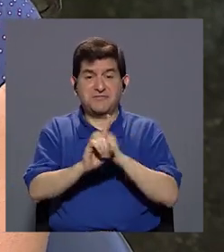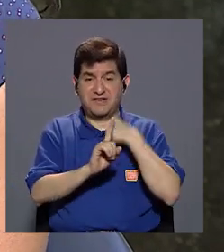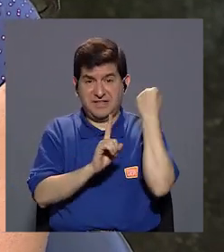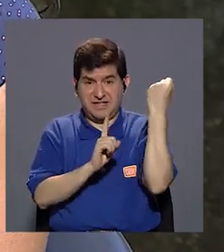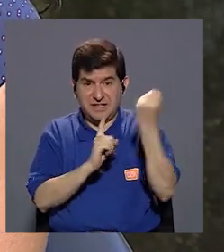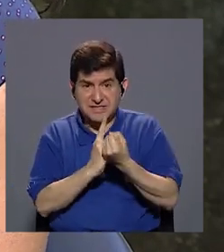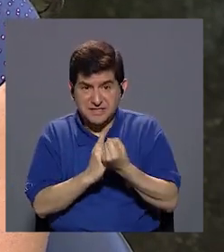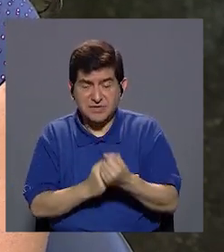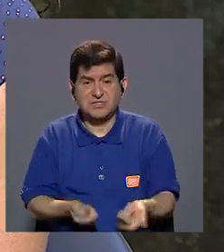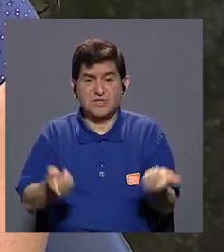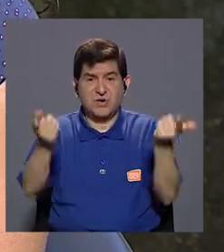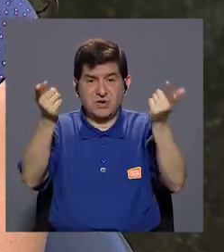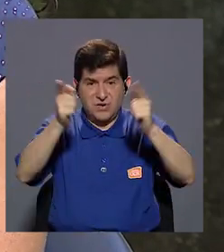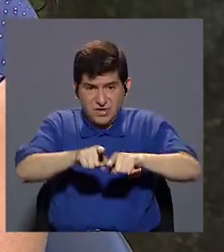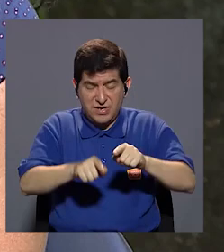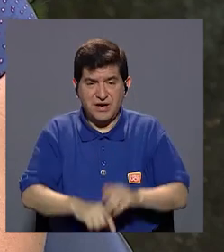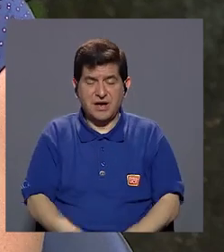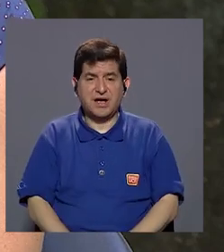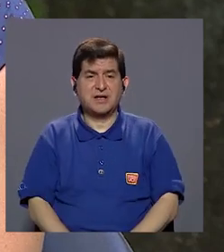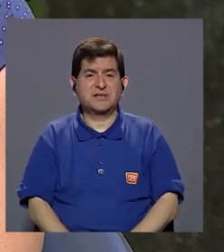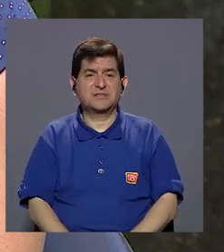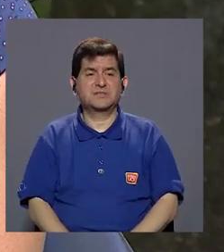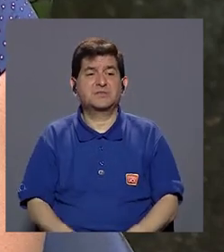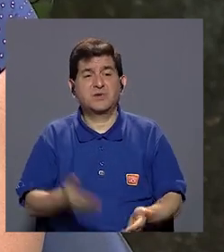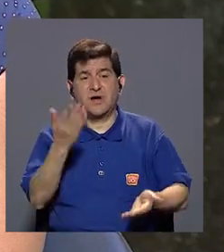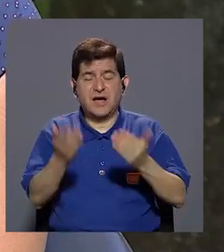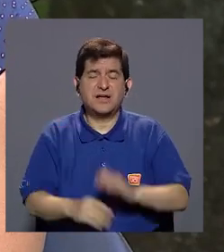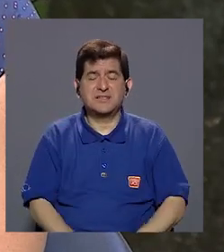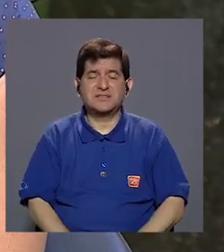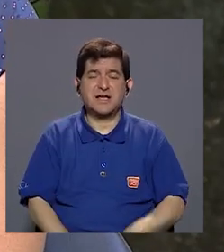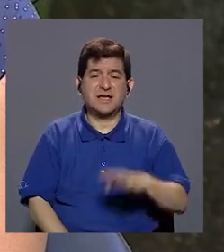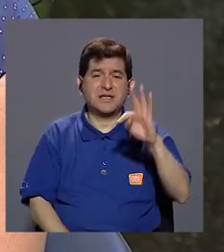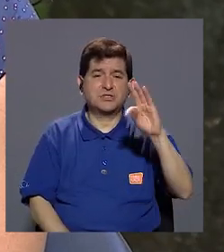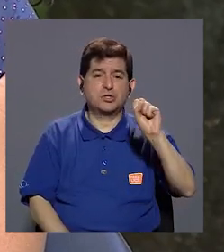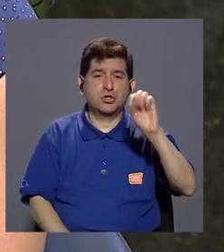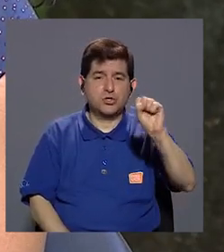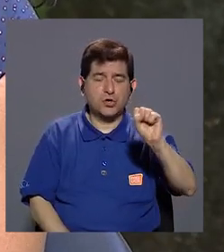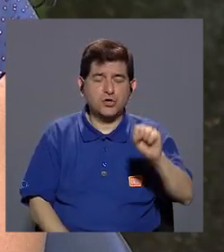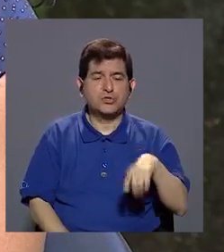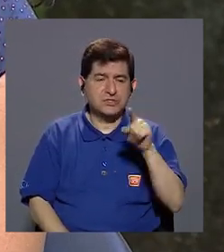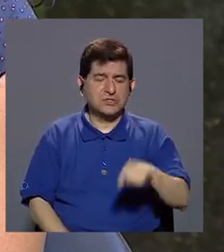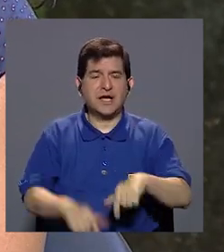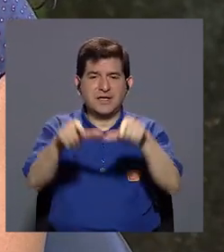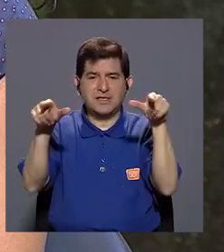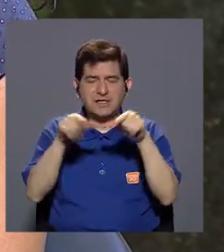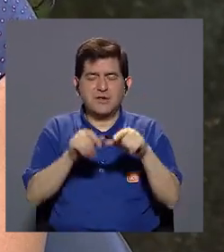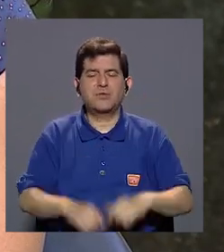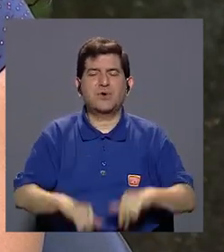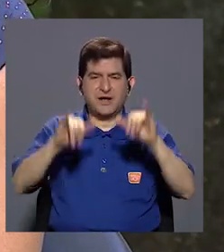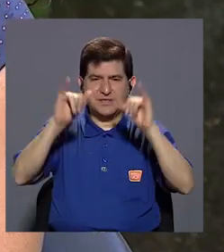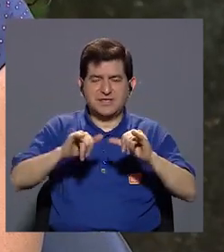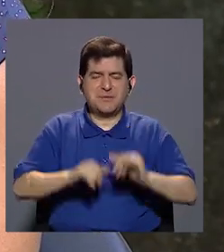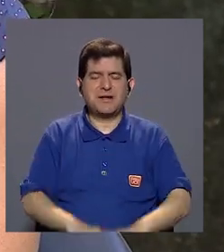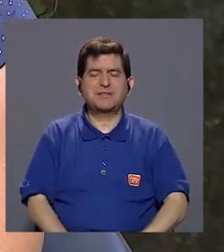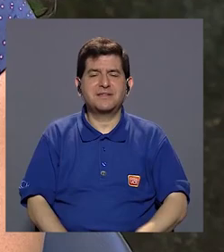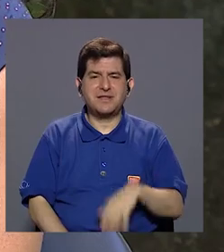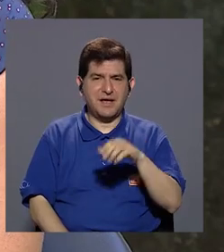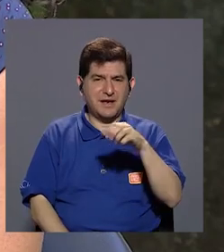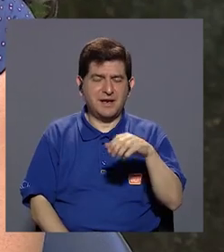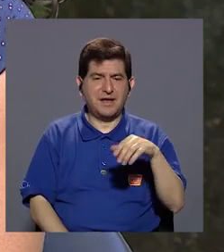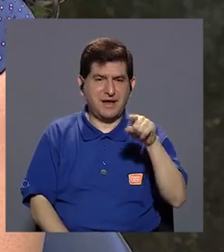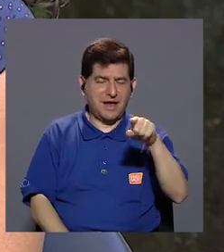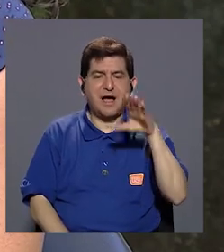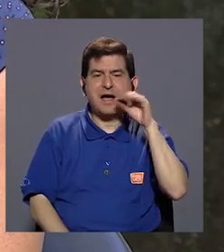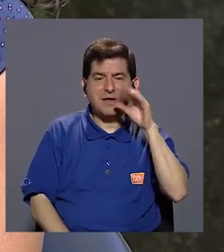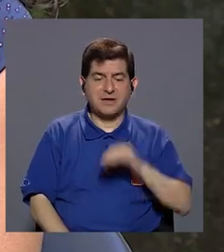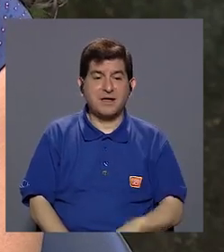ciertas condiciones, como en el caso de las dos de las perreras, que sí es importante también considerar. ¿Tos de las perreras? ¿Así se llama?